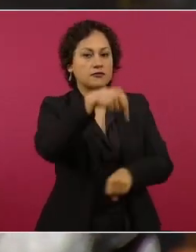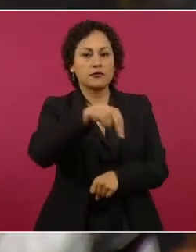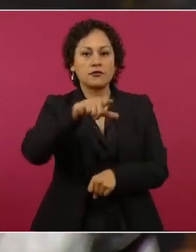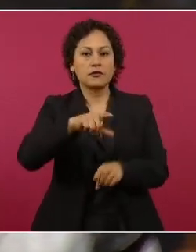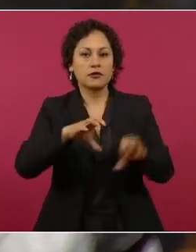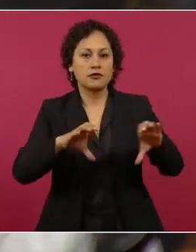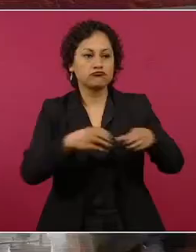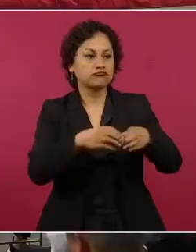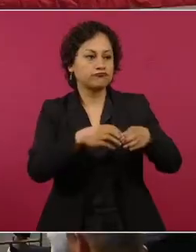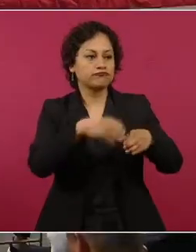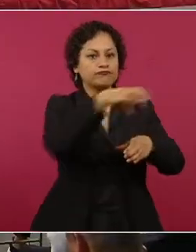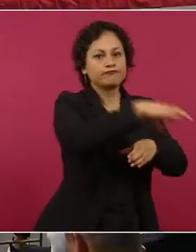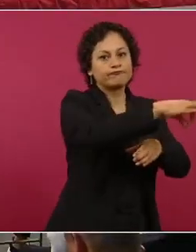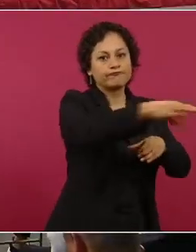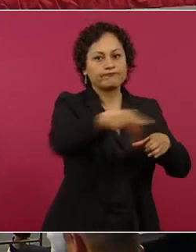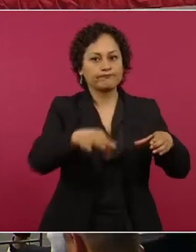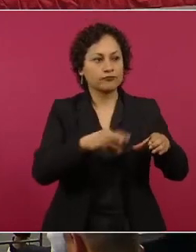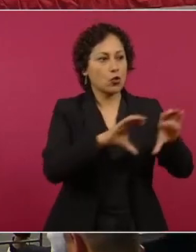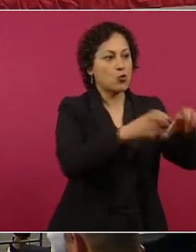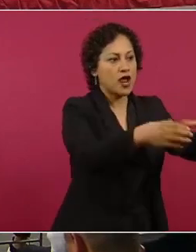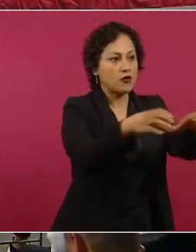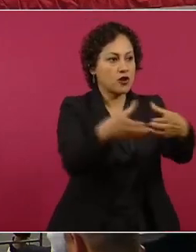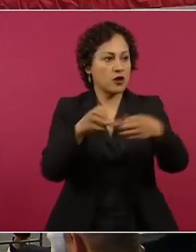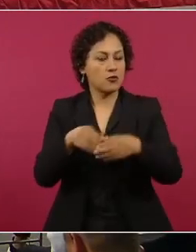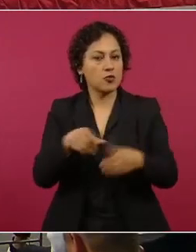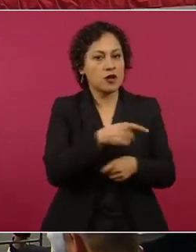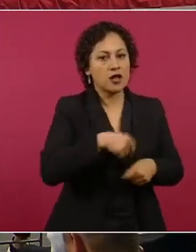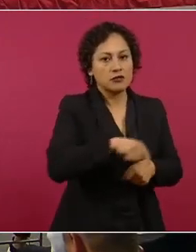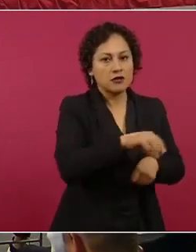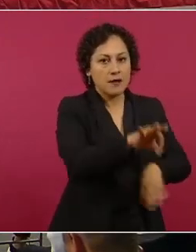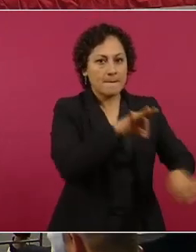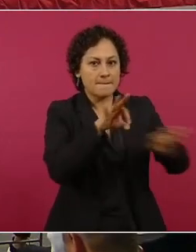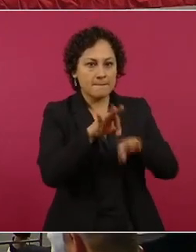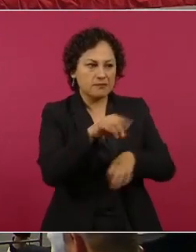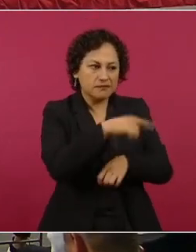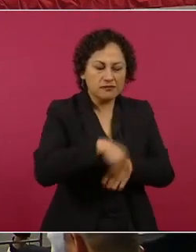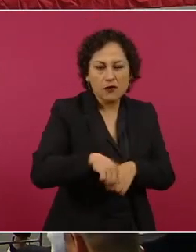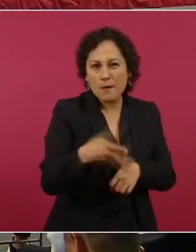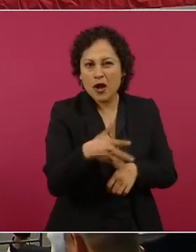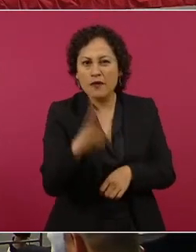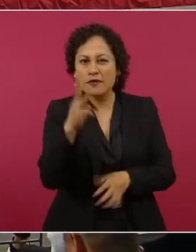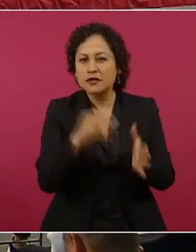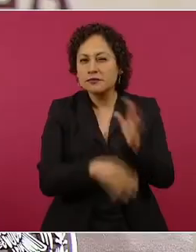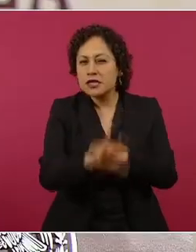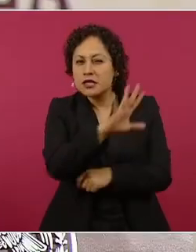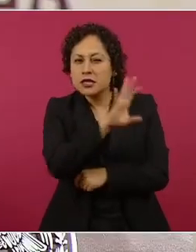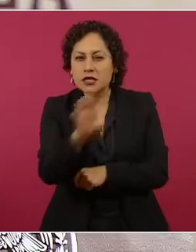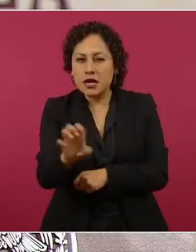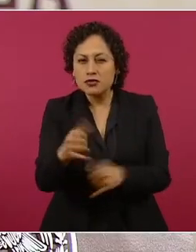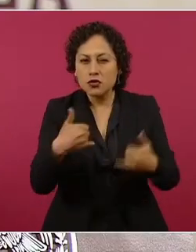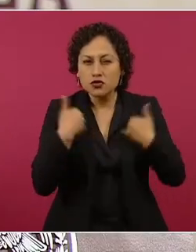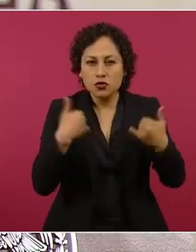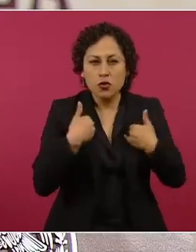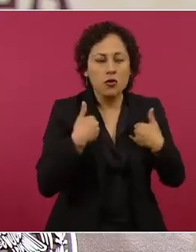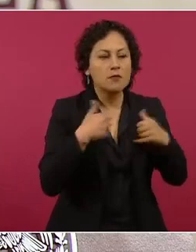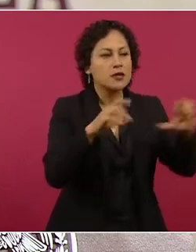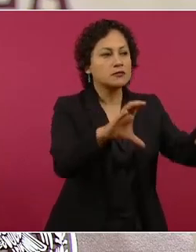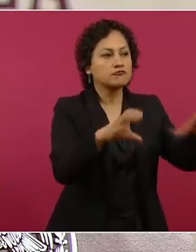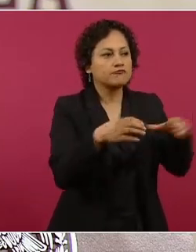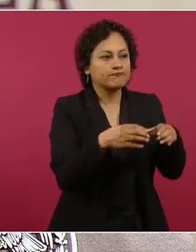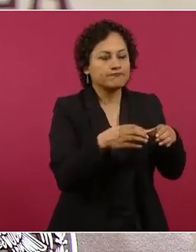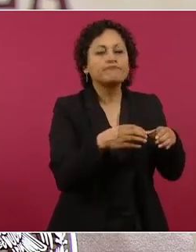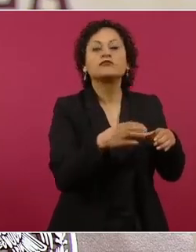Que hubo filtros, hubo cortes. De tres mil 500, 140, de 140,